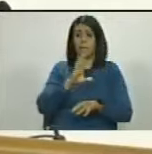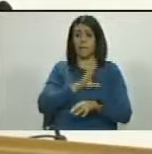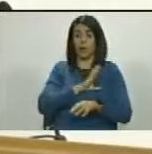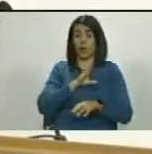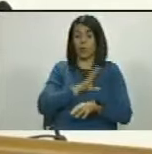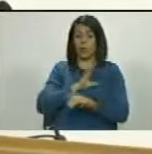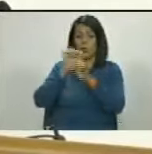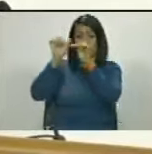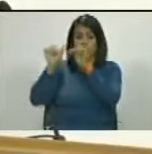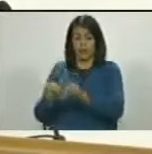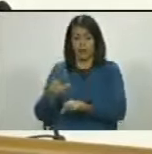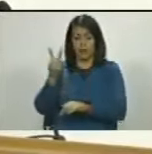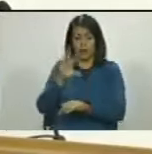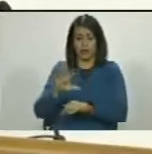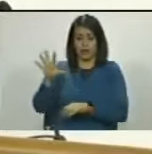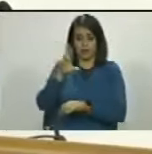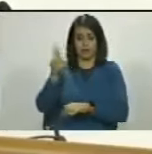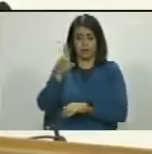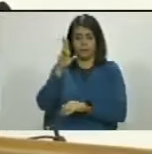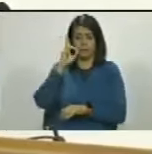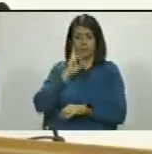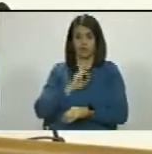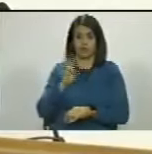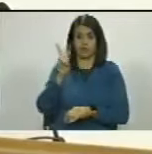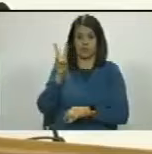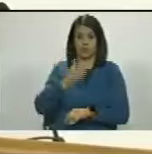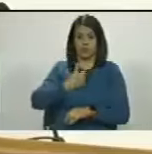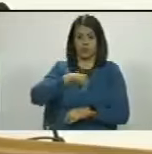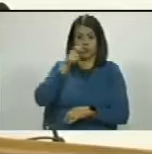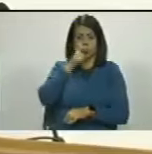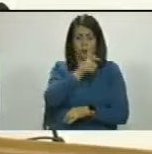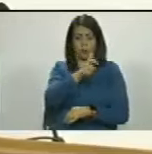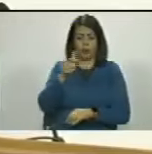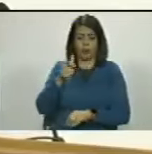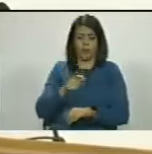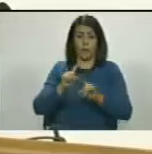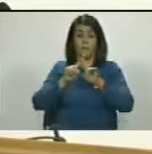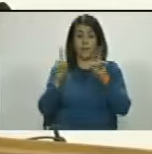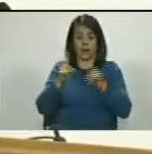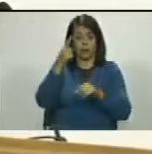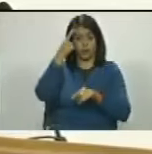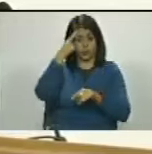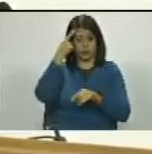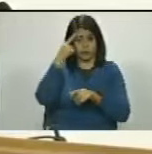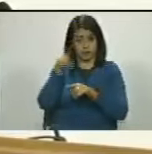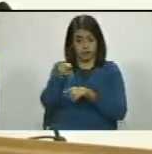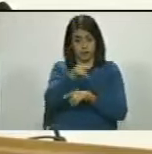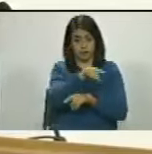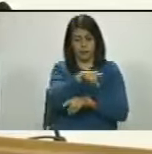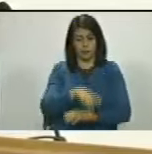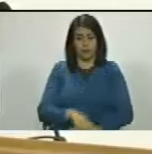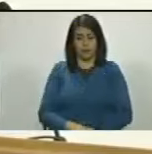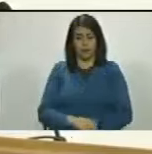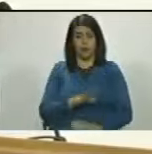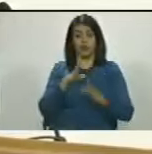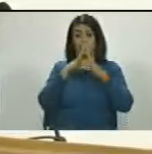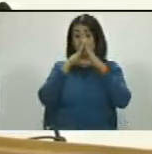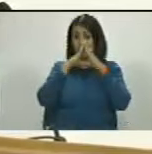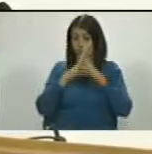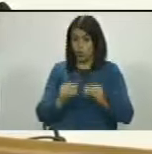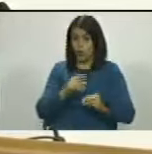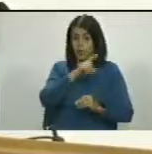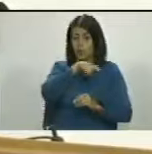propiedad de Venezuela de la República Bolivariana de Venezuela y nuestro pueblo pero sepan ustedes todas las